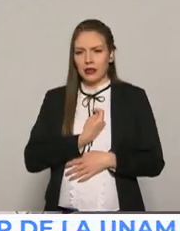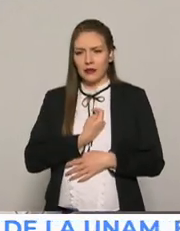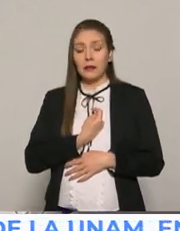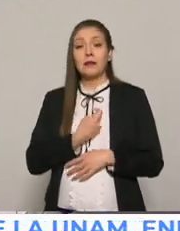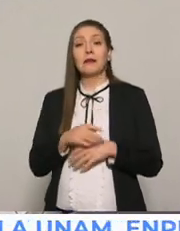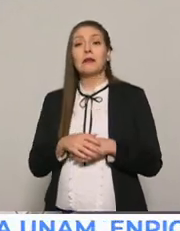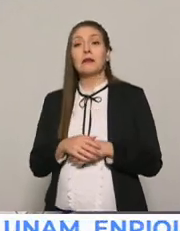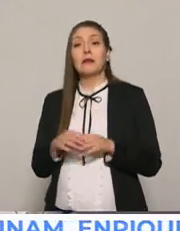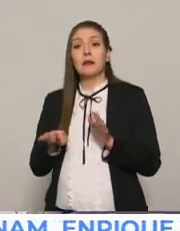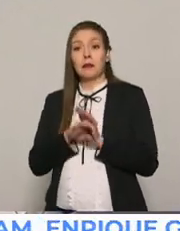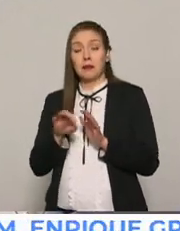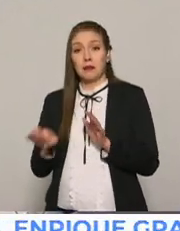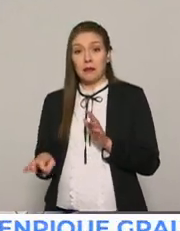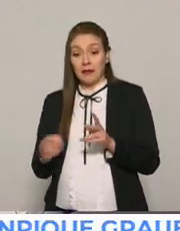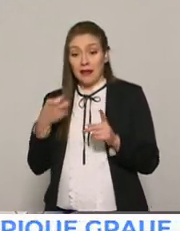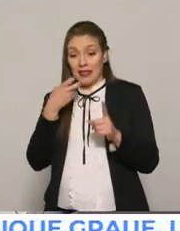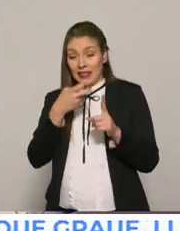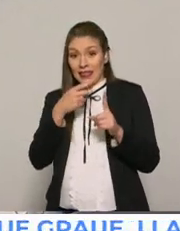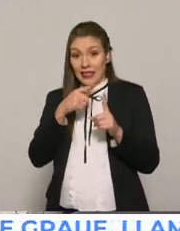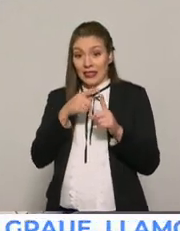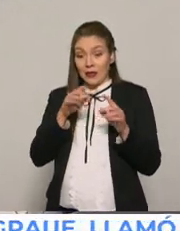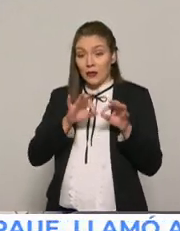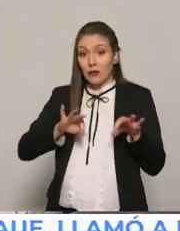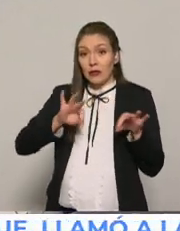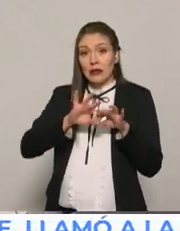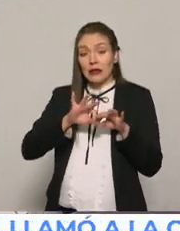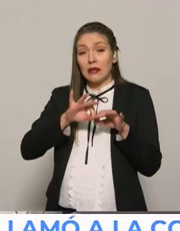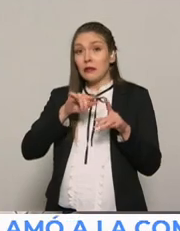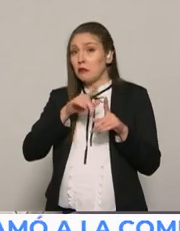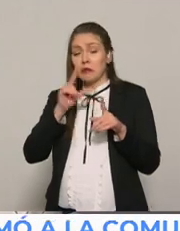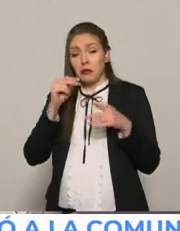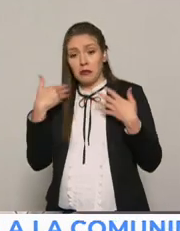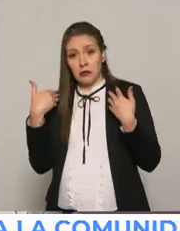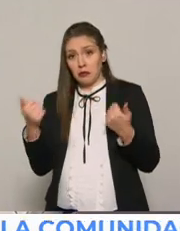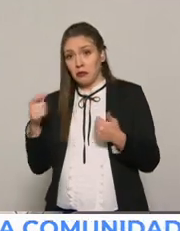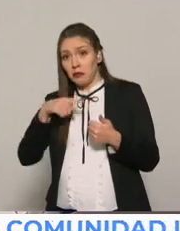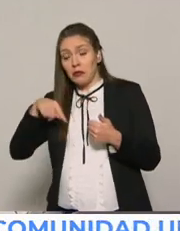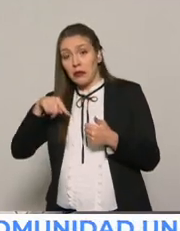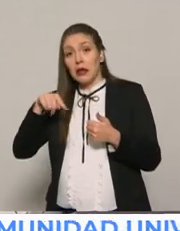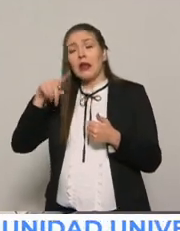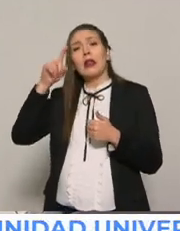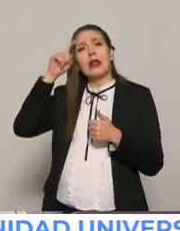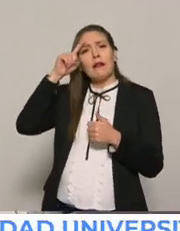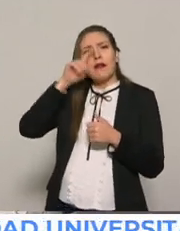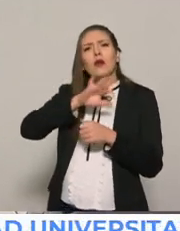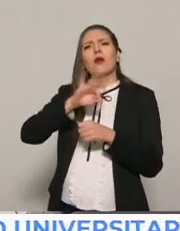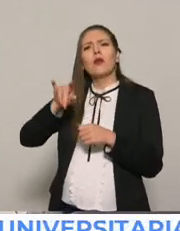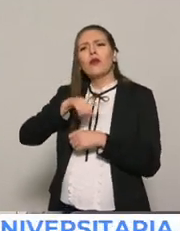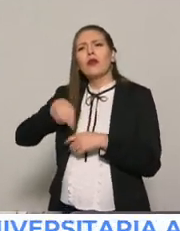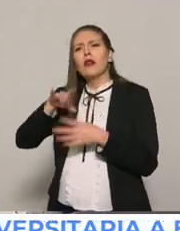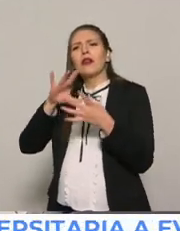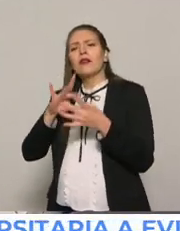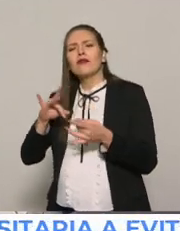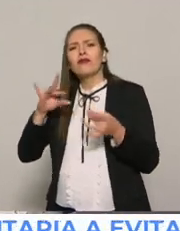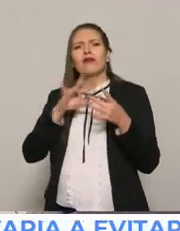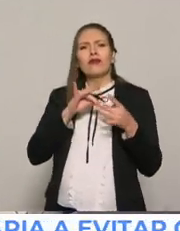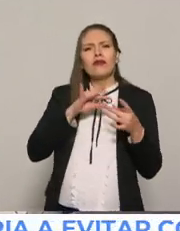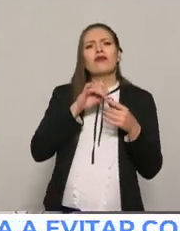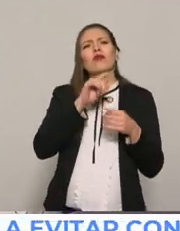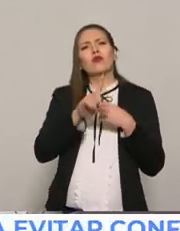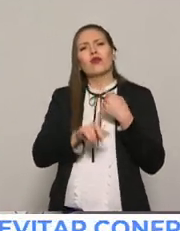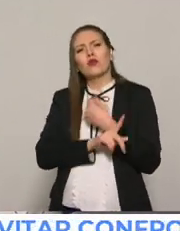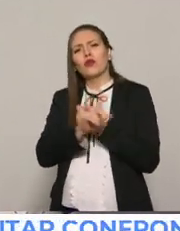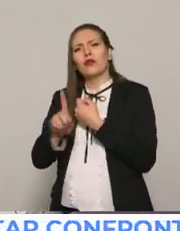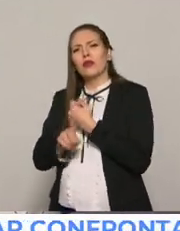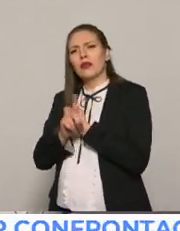eso en el centro, va a ser muy difícil poder platicar acerca de los riesgos que pueden implicar las prácticas digitales. La